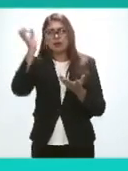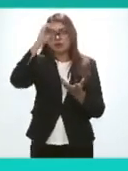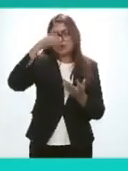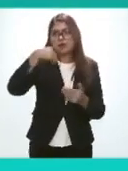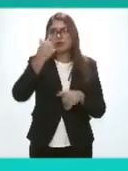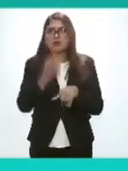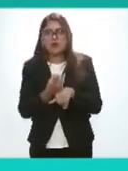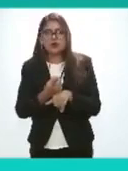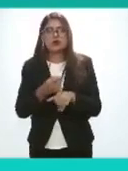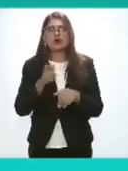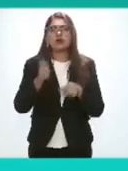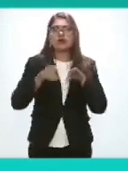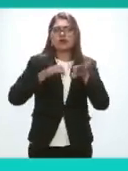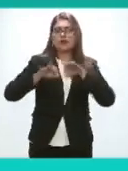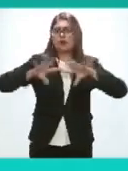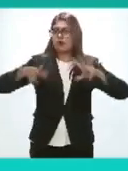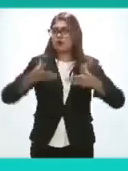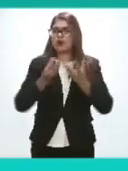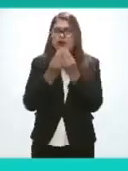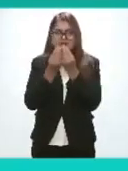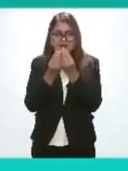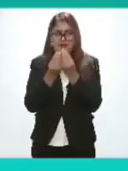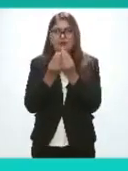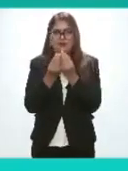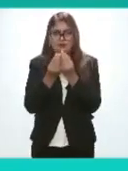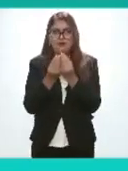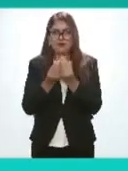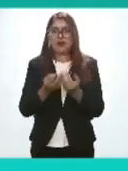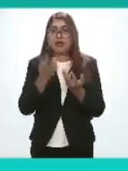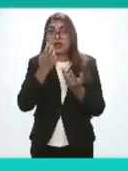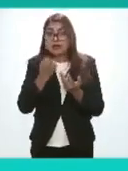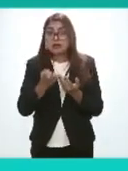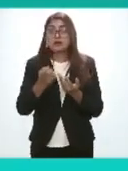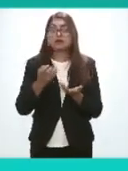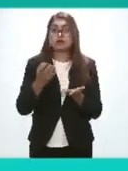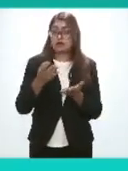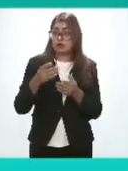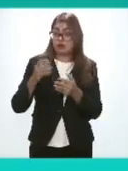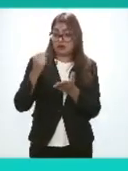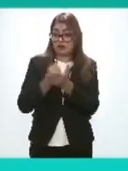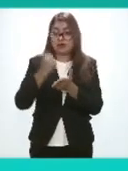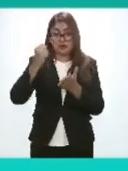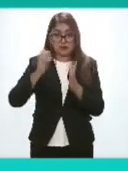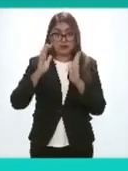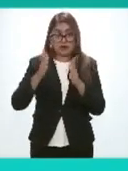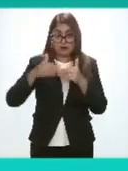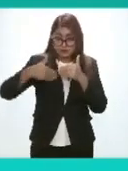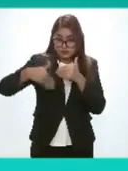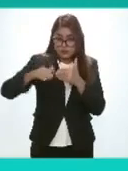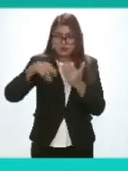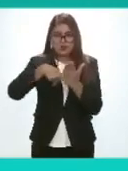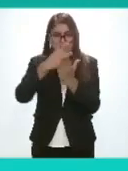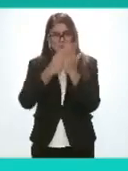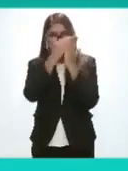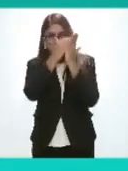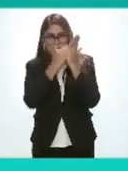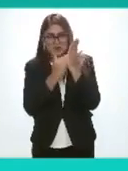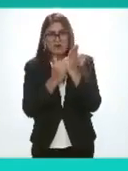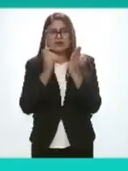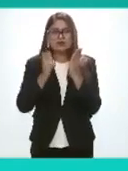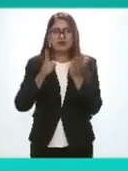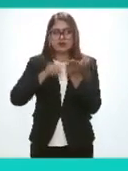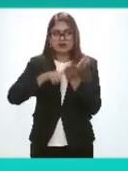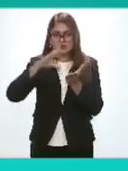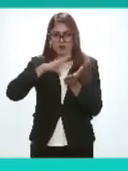capacidades y de trabajo colectivo posteriormente a la aprobación de esta política vendrá la implementación